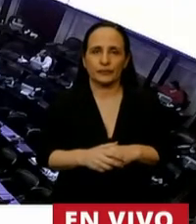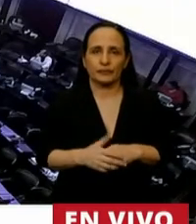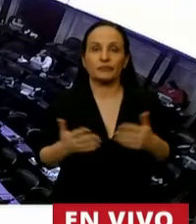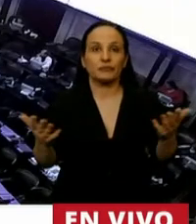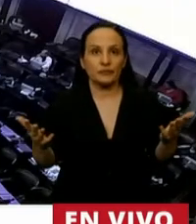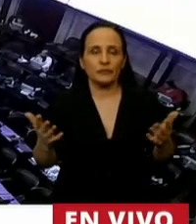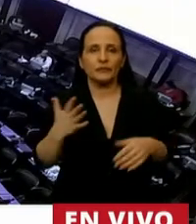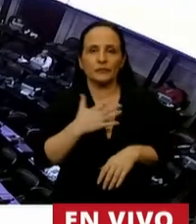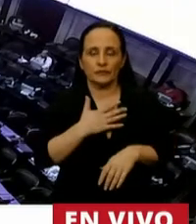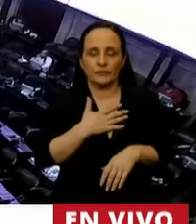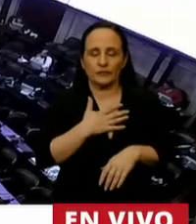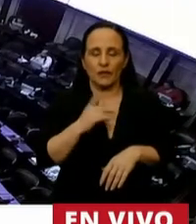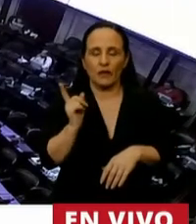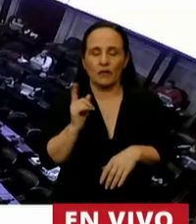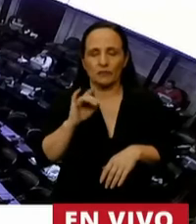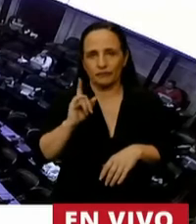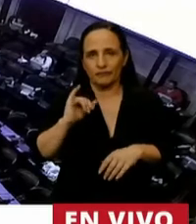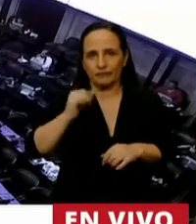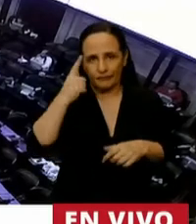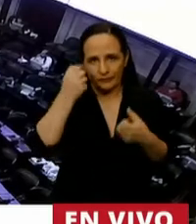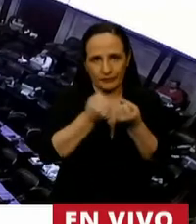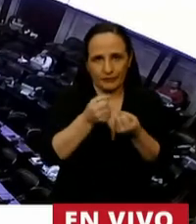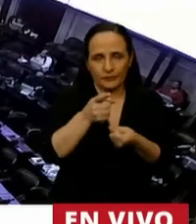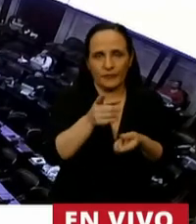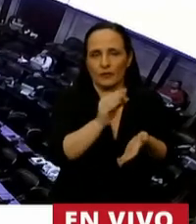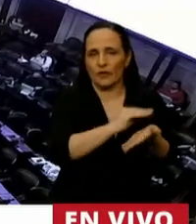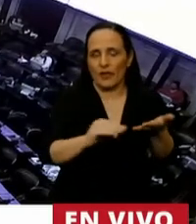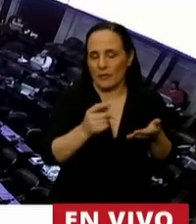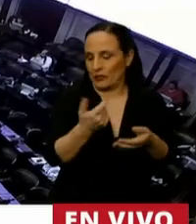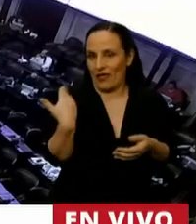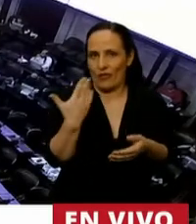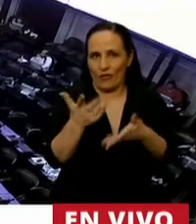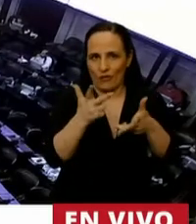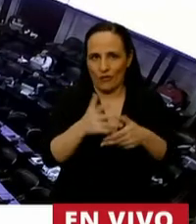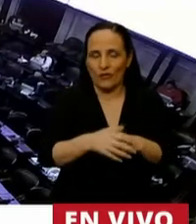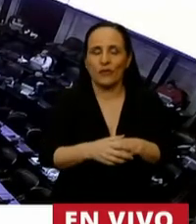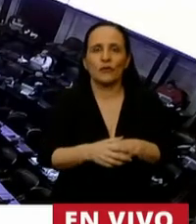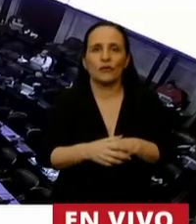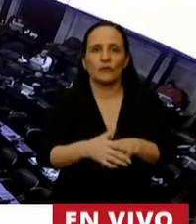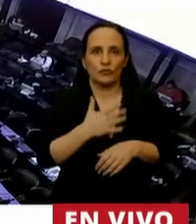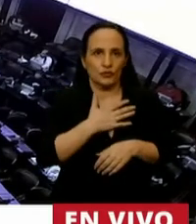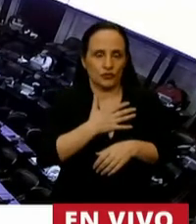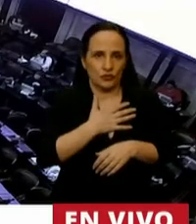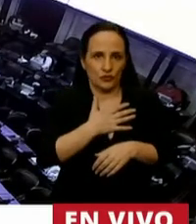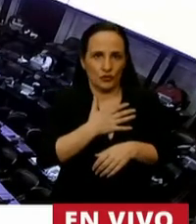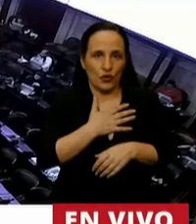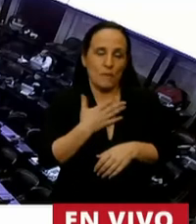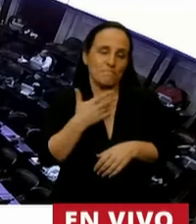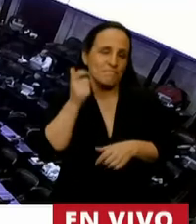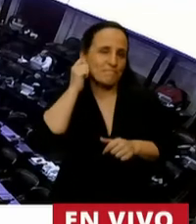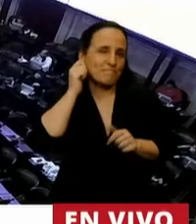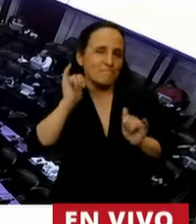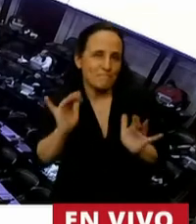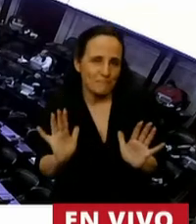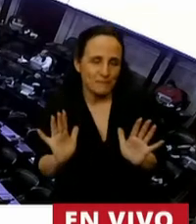Sí, para adherir a las palabras del diputado Rizzotti, yo soy más chica que